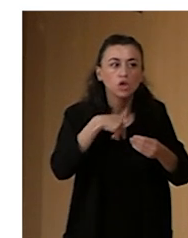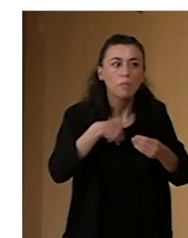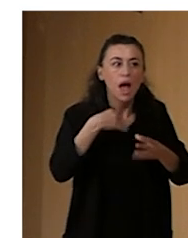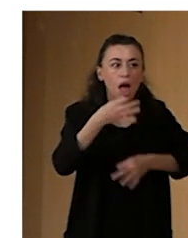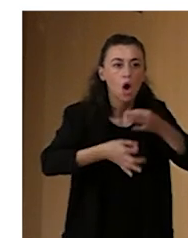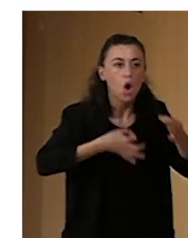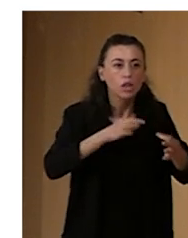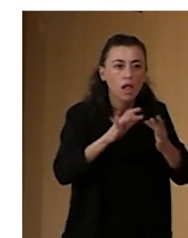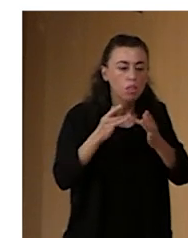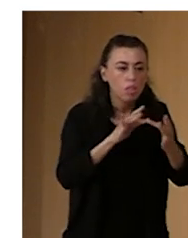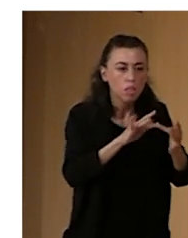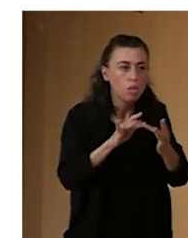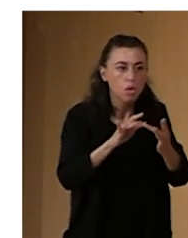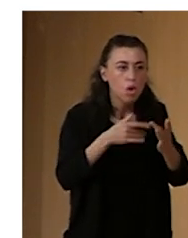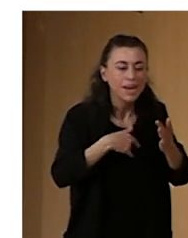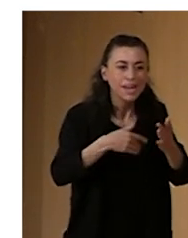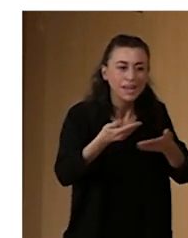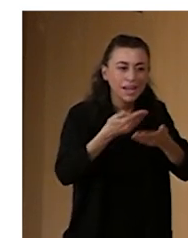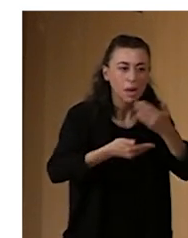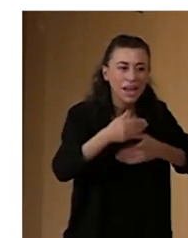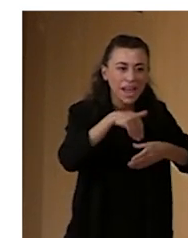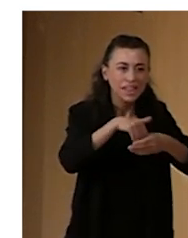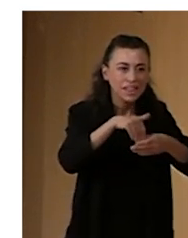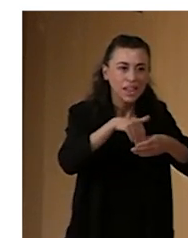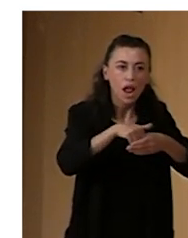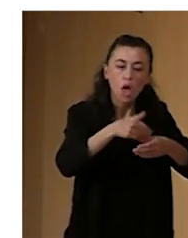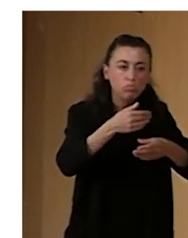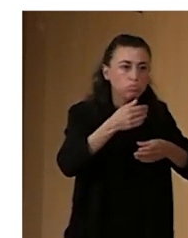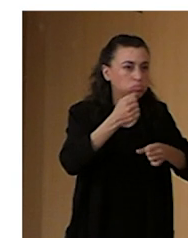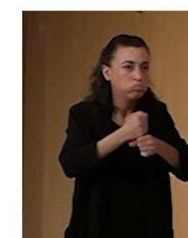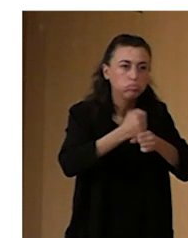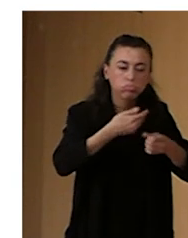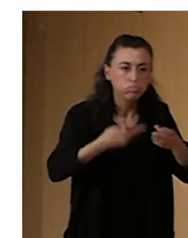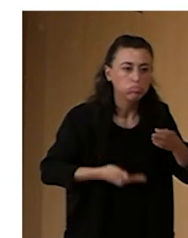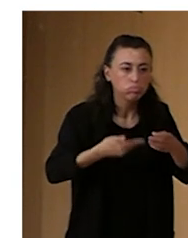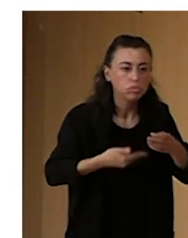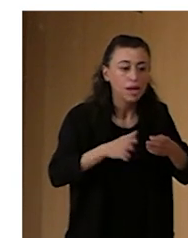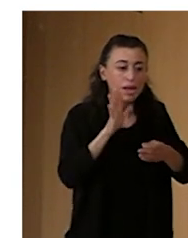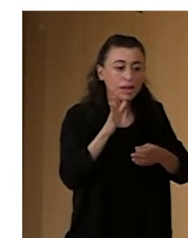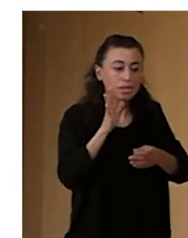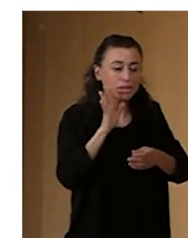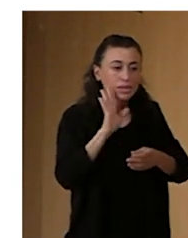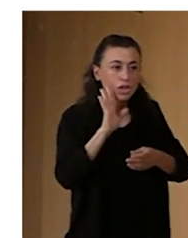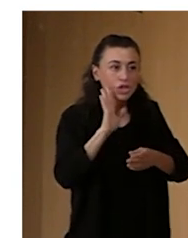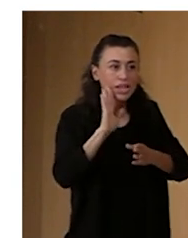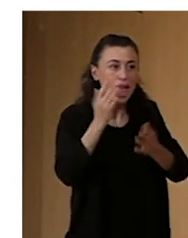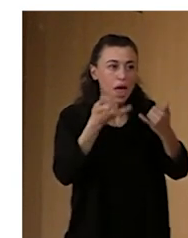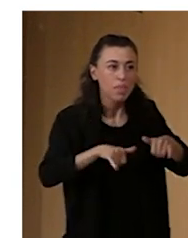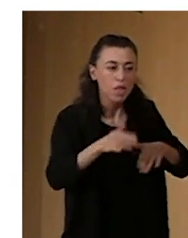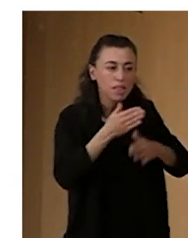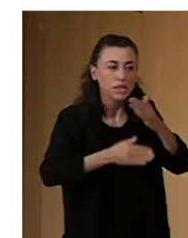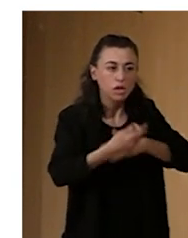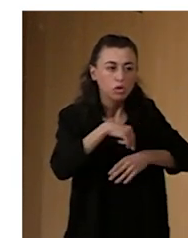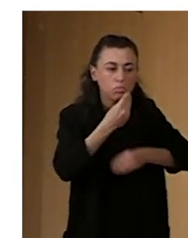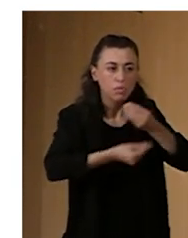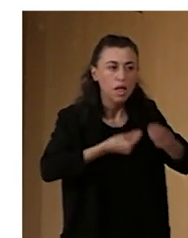Seguimos con esto, difundir bien y con tiempo las fechas de esos eventos accesibles o inclusivos que vamos a hacer, ¿no? Es fundamental